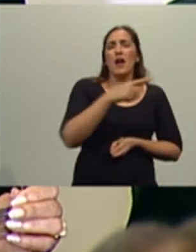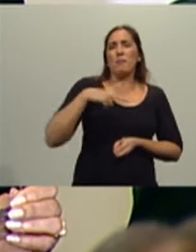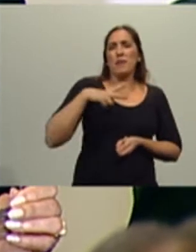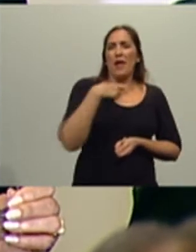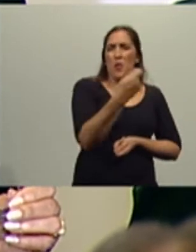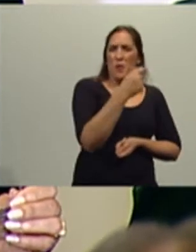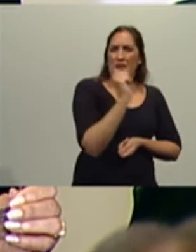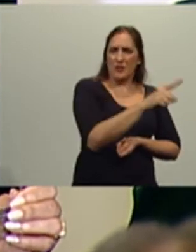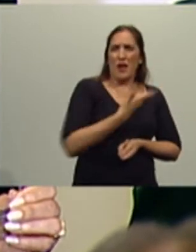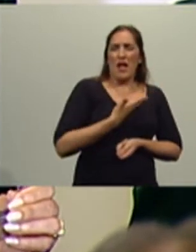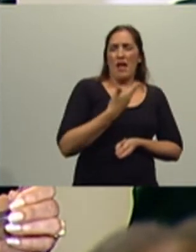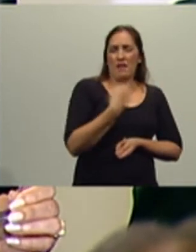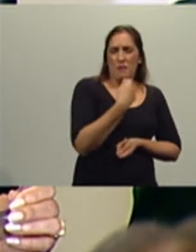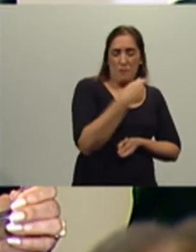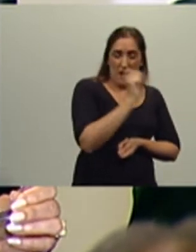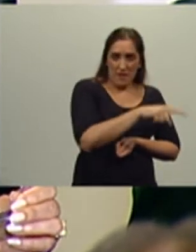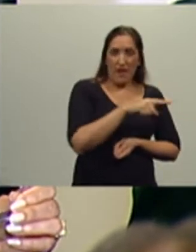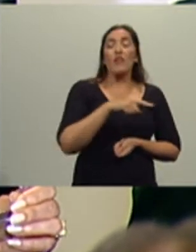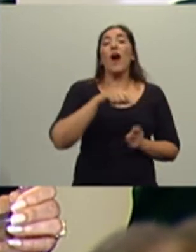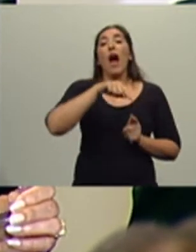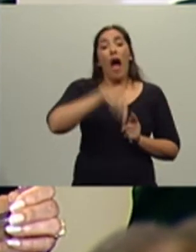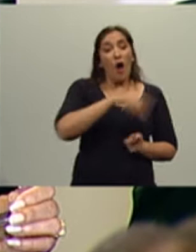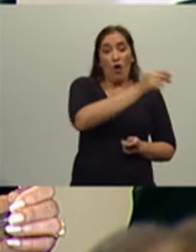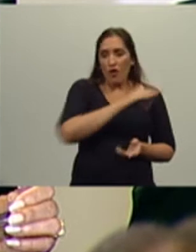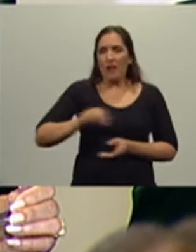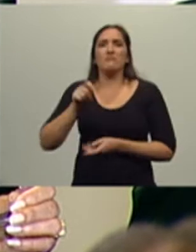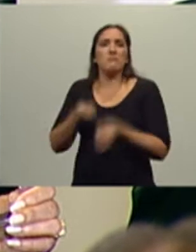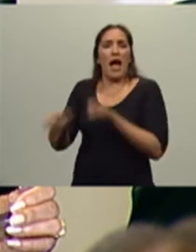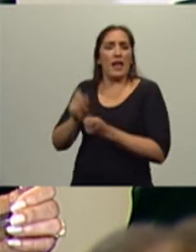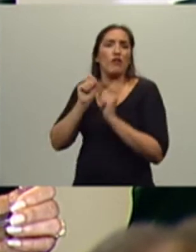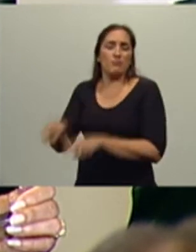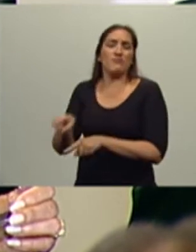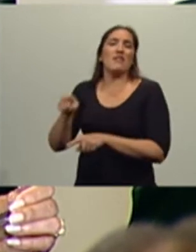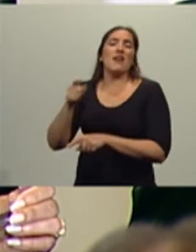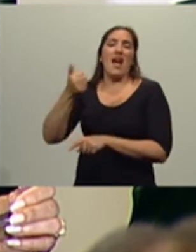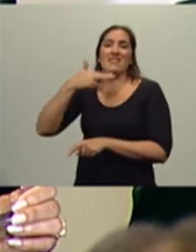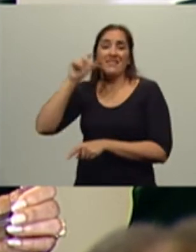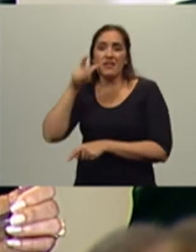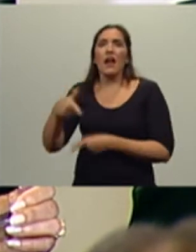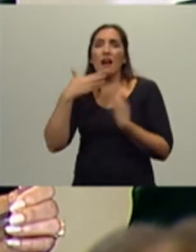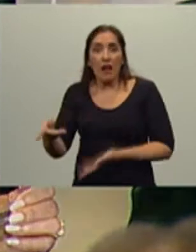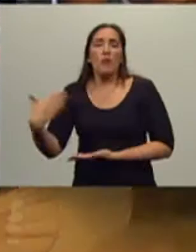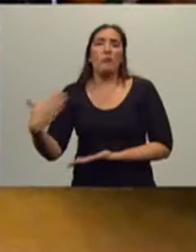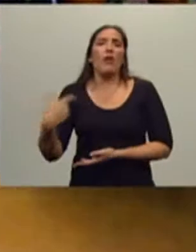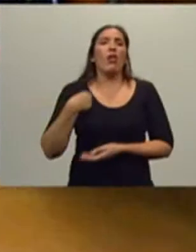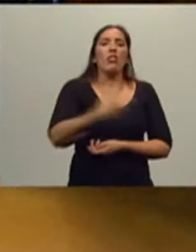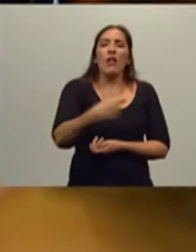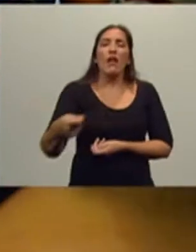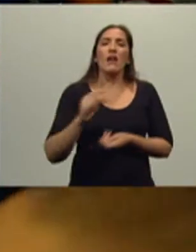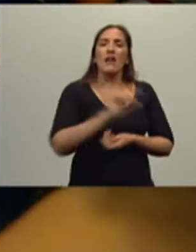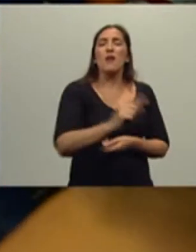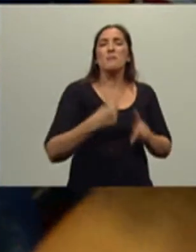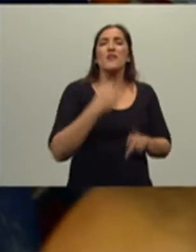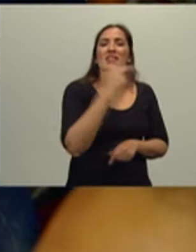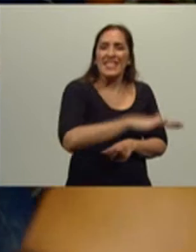más jubilaciones, permiten la Asignación Universal por Hijo, permiten la movilidad jubilatoria dos veces al año, sino que